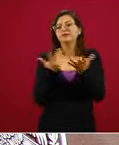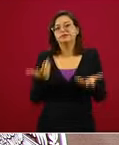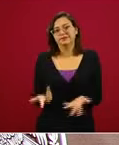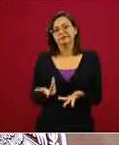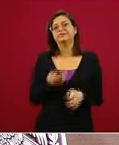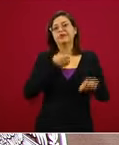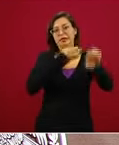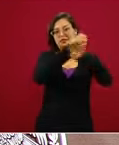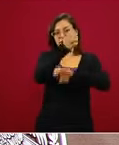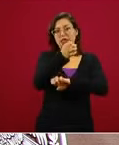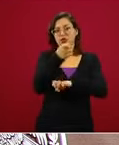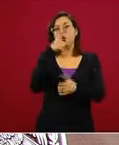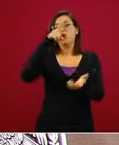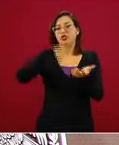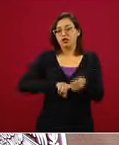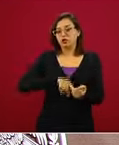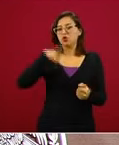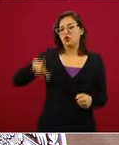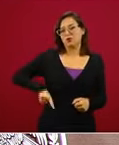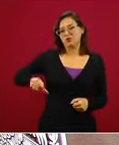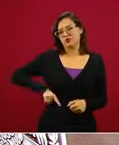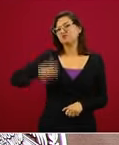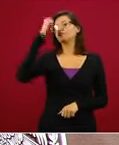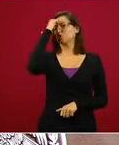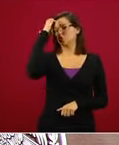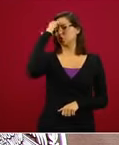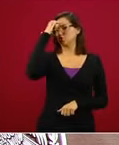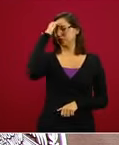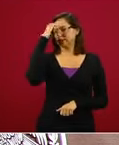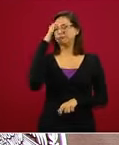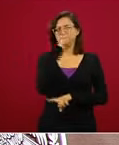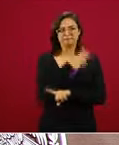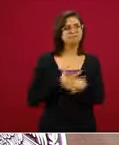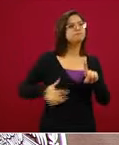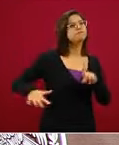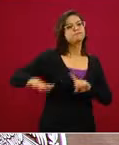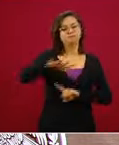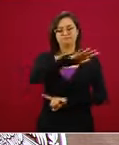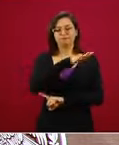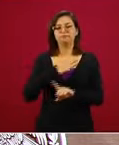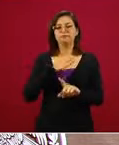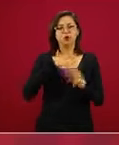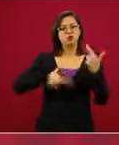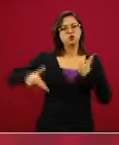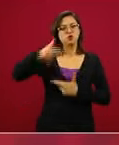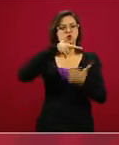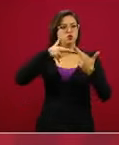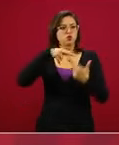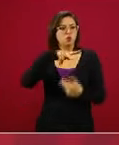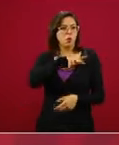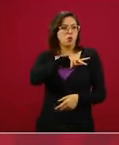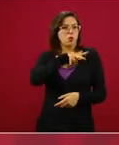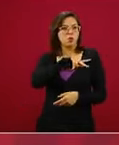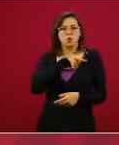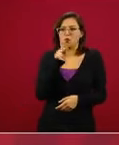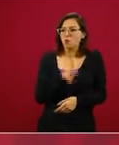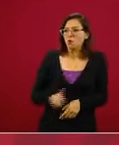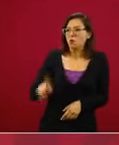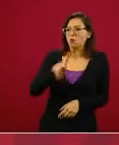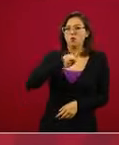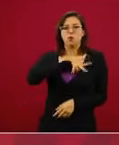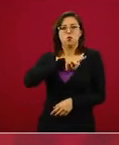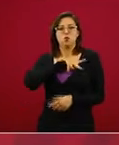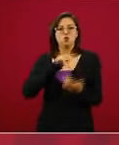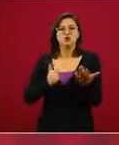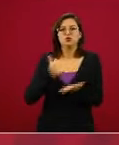locales para conocer y saber lo que está pasando en cada uno de nuestras regiones, de nuestros pueblos, de nuestras